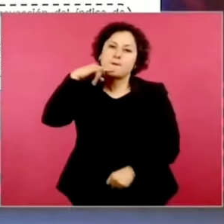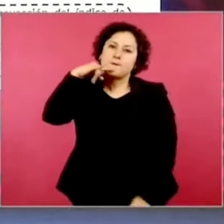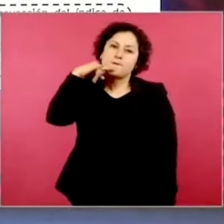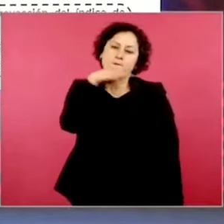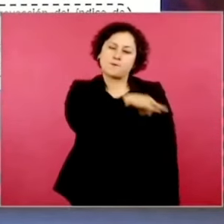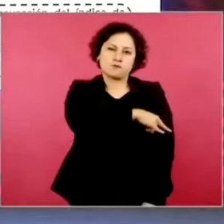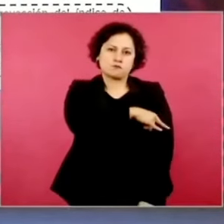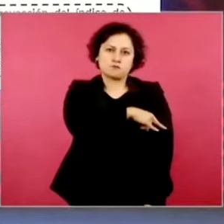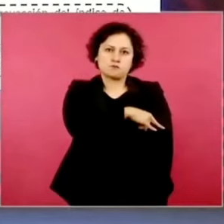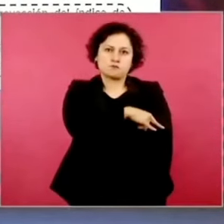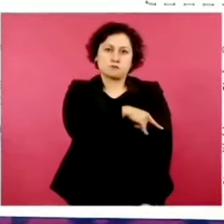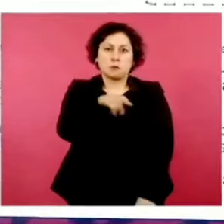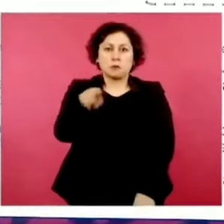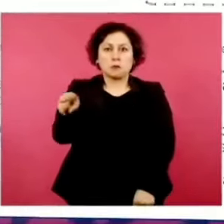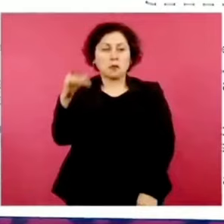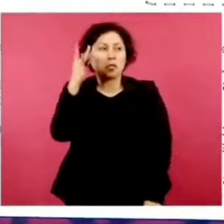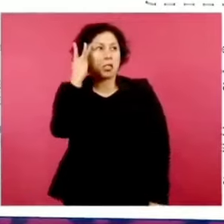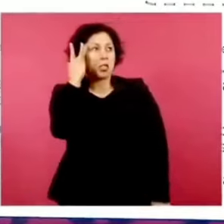y la